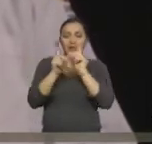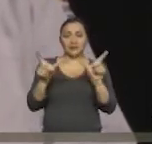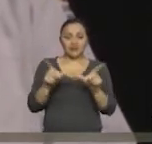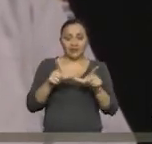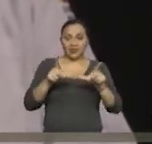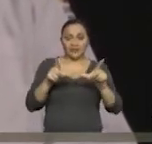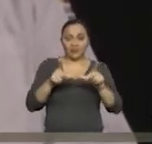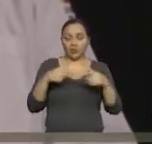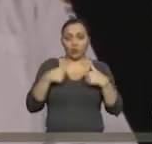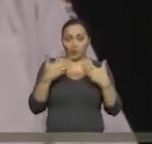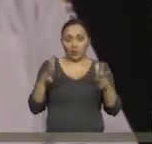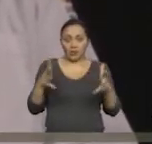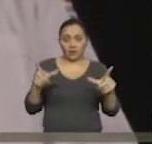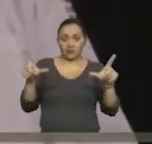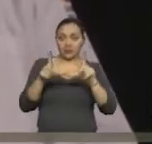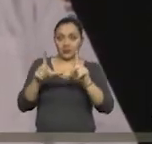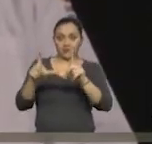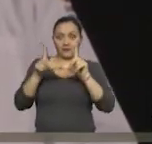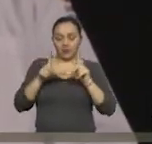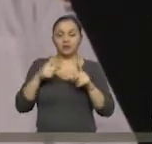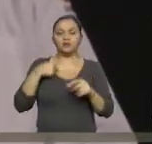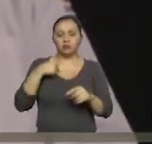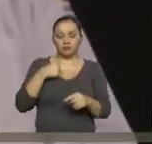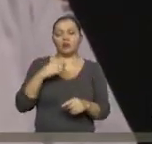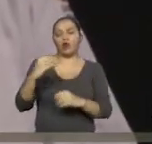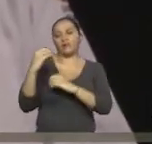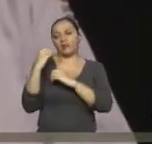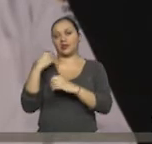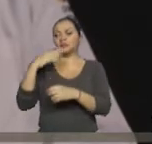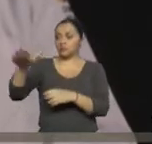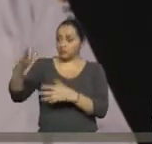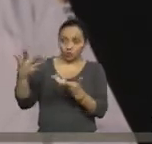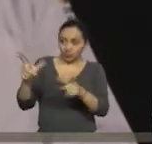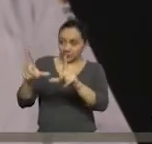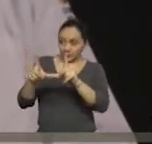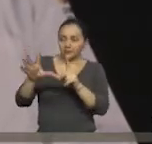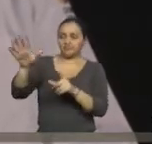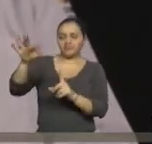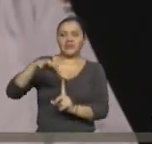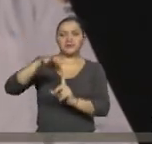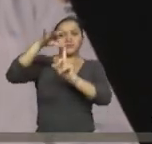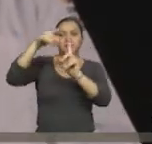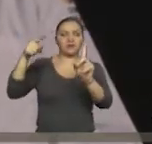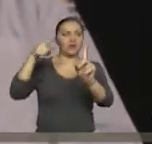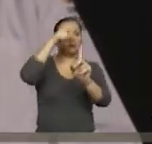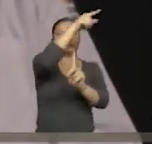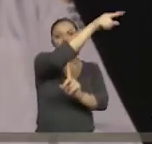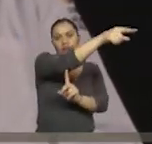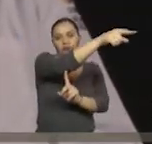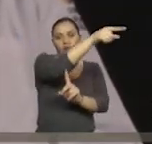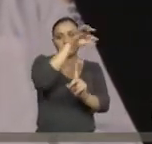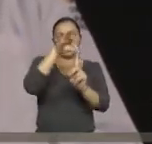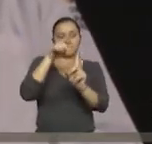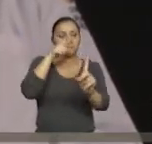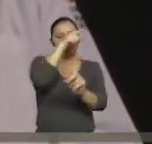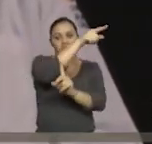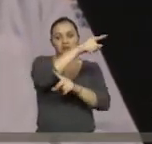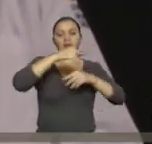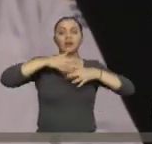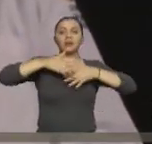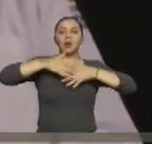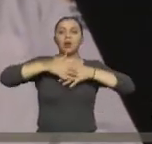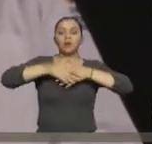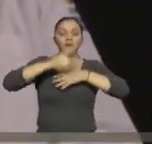obligación referir realmente a los hospitales donde están nuestros especialistas, tanto neurólogos como psiquiatras, quienes